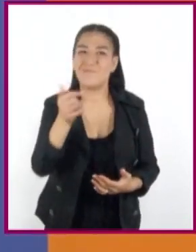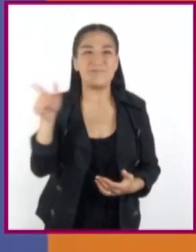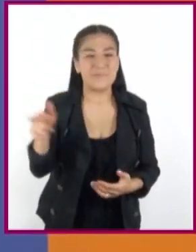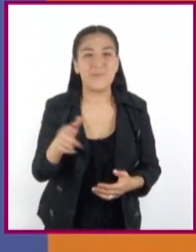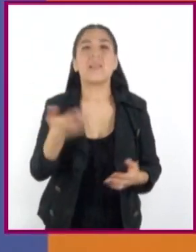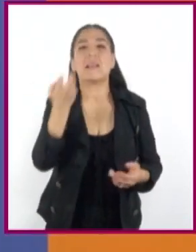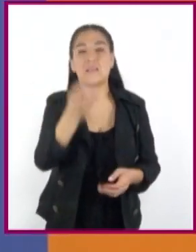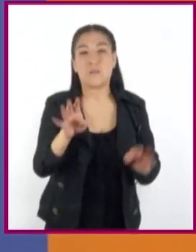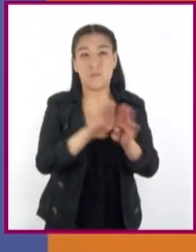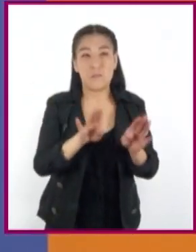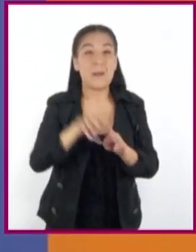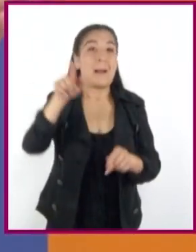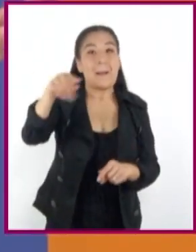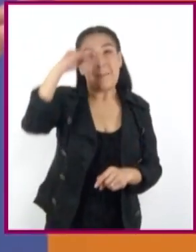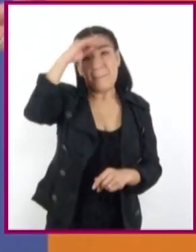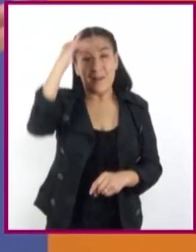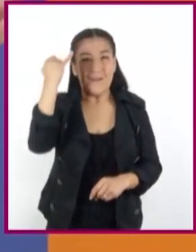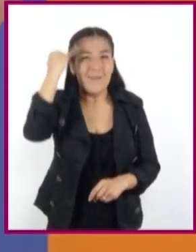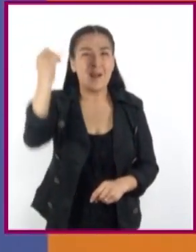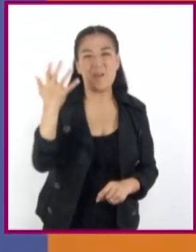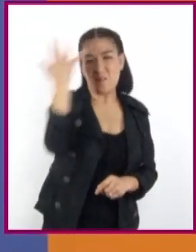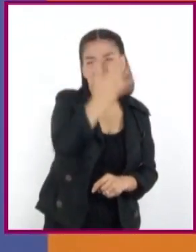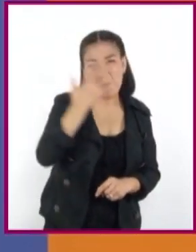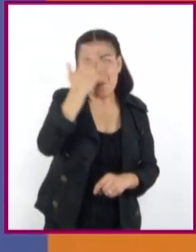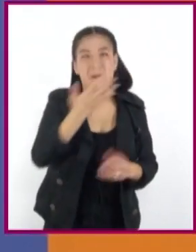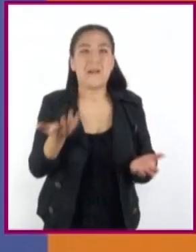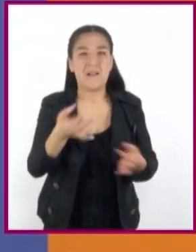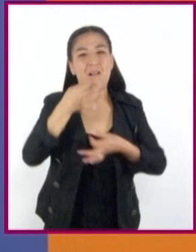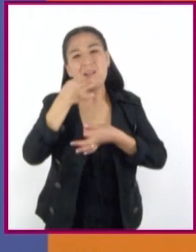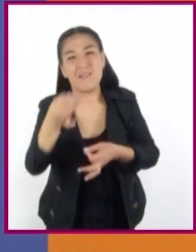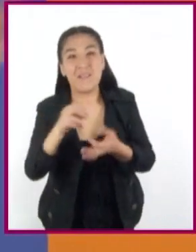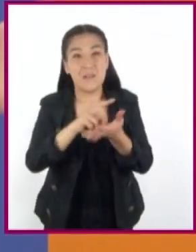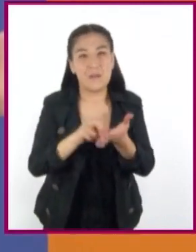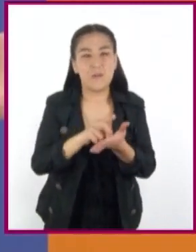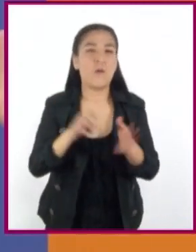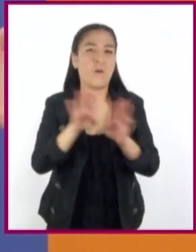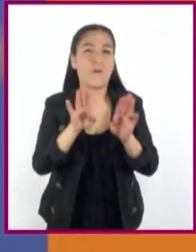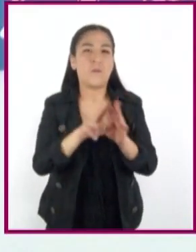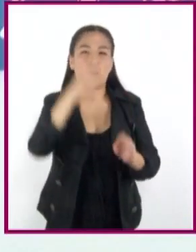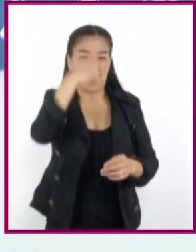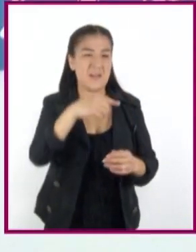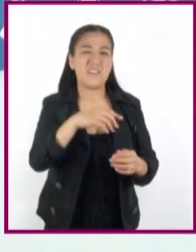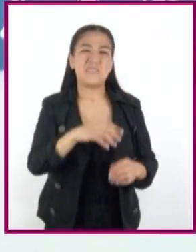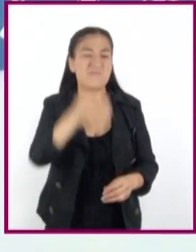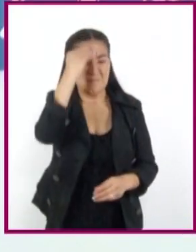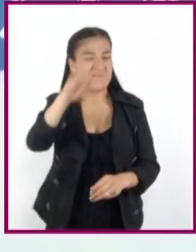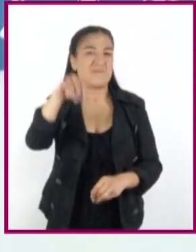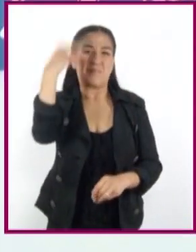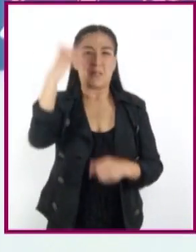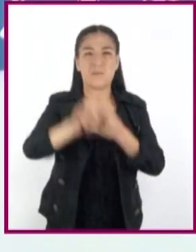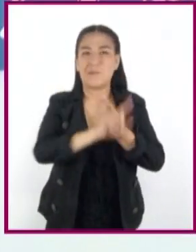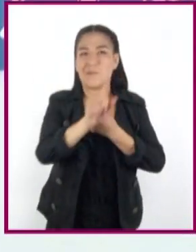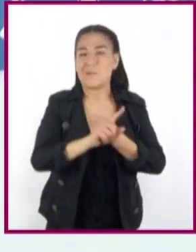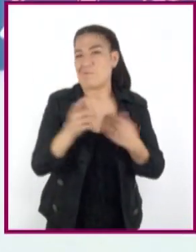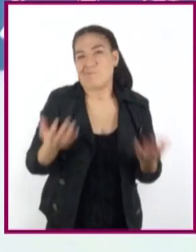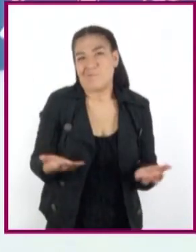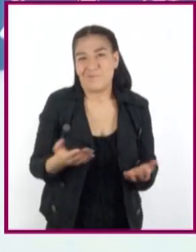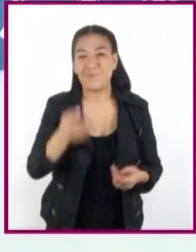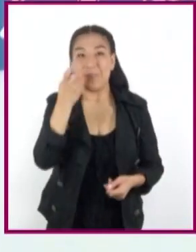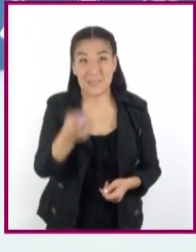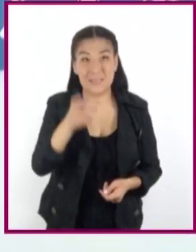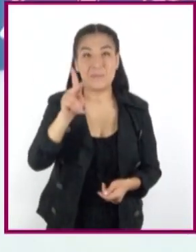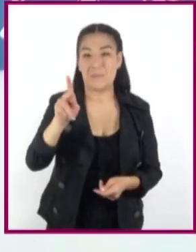de que el emborracharse o consumir sustancias puede ayudar a enfrentar los problemas. De este modo, si Pedro